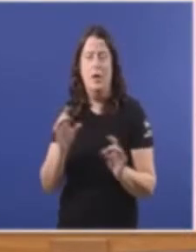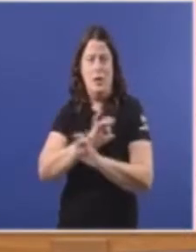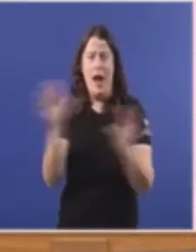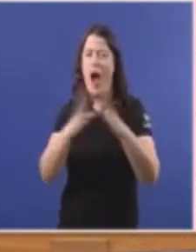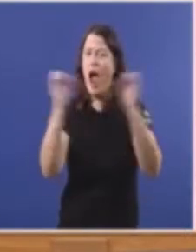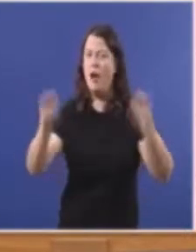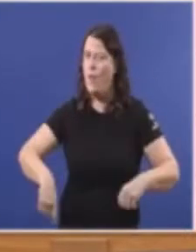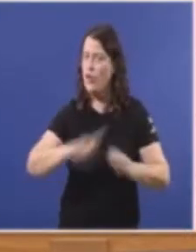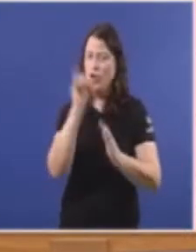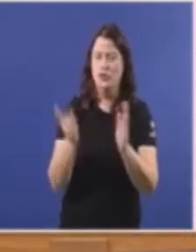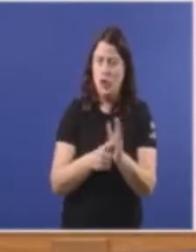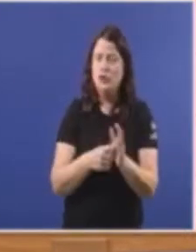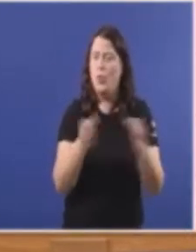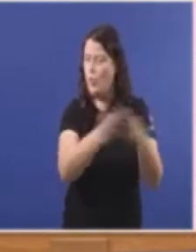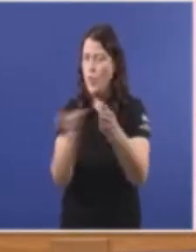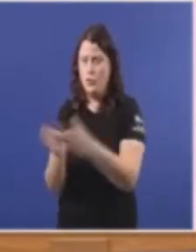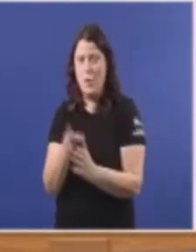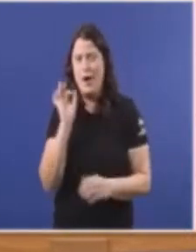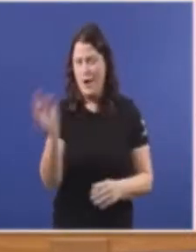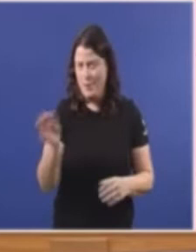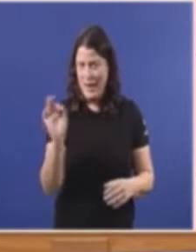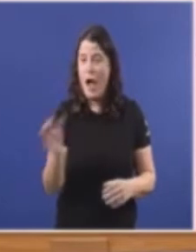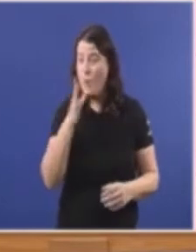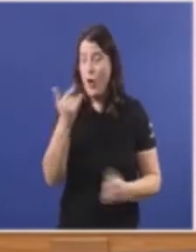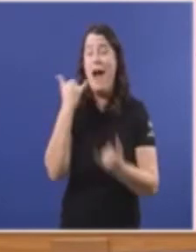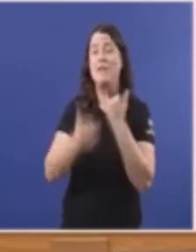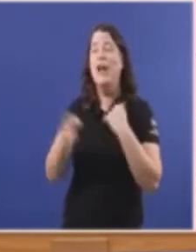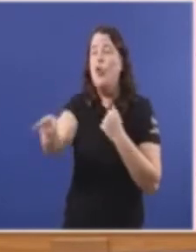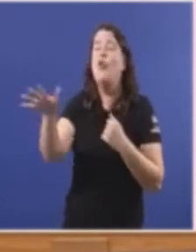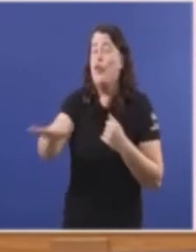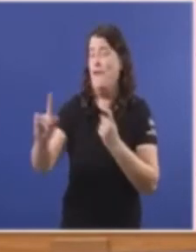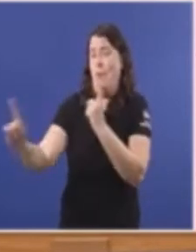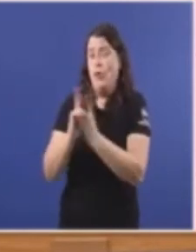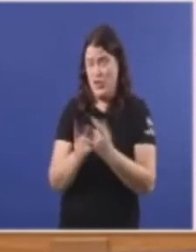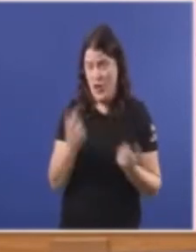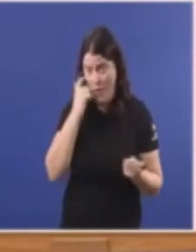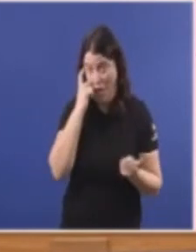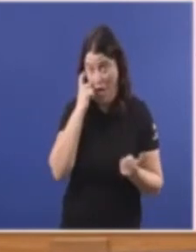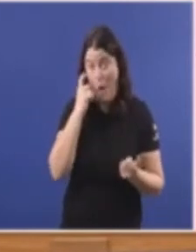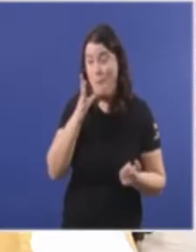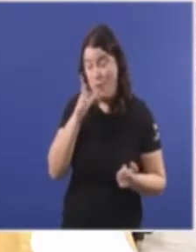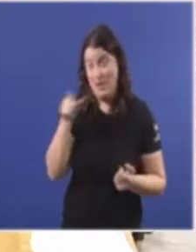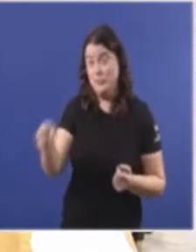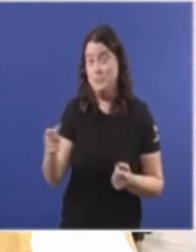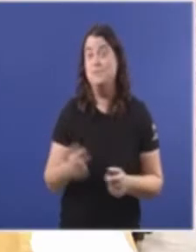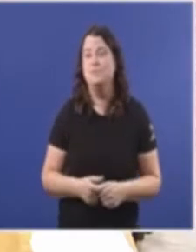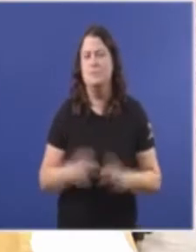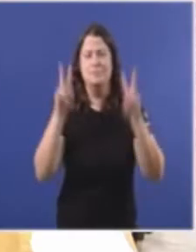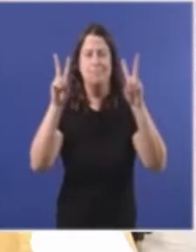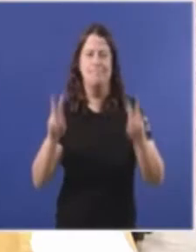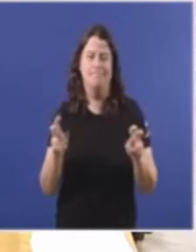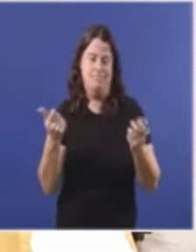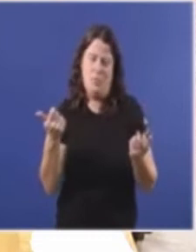De todas as forzas parlamentarias Por eso está vostedes Donde está Por eso está vostedes Donde está De verdad que esto É unha cuestión un